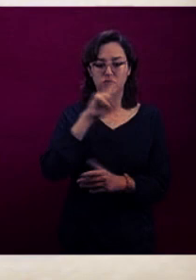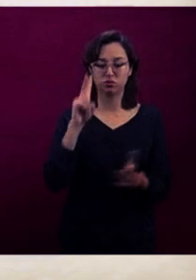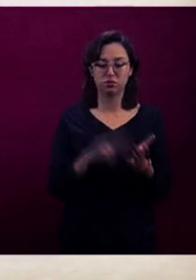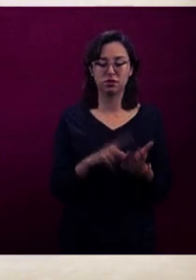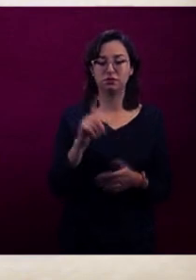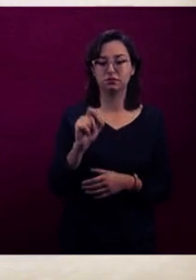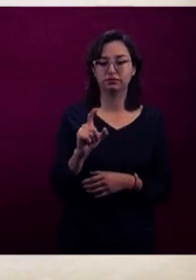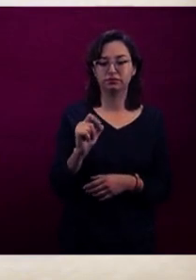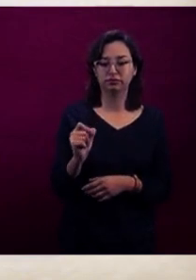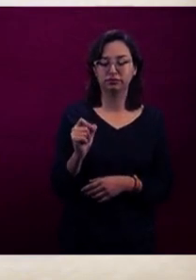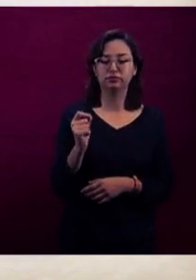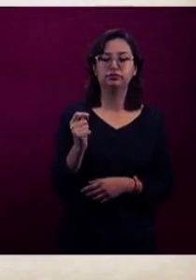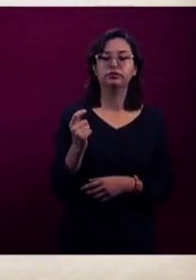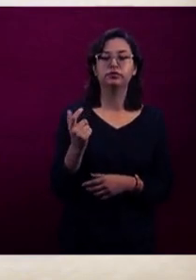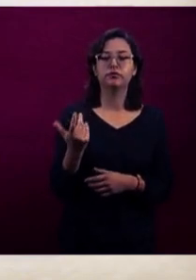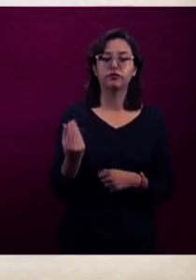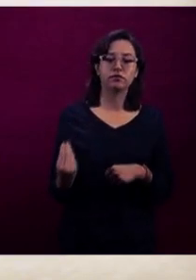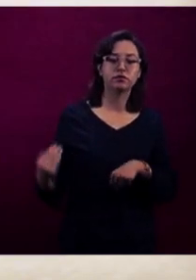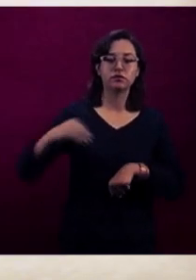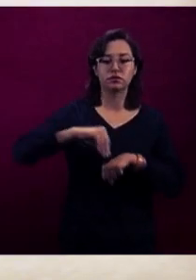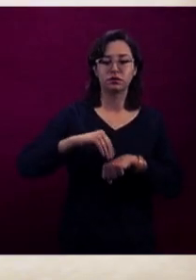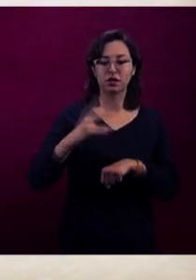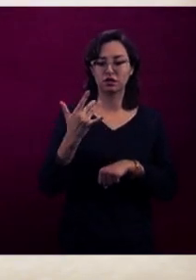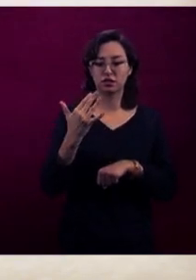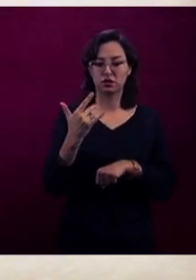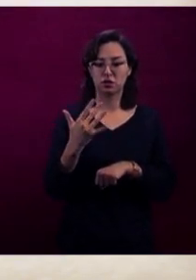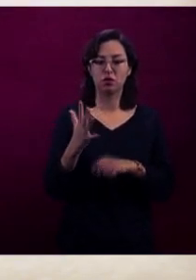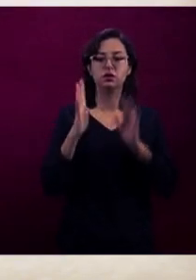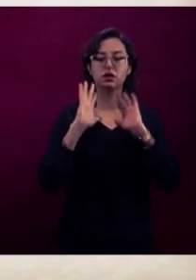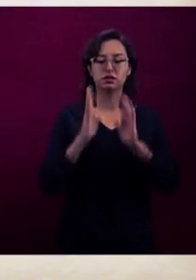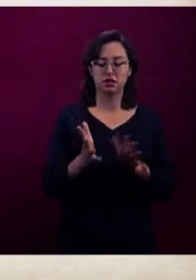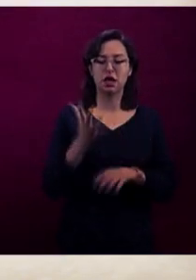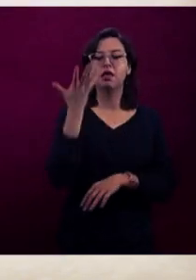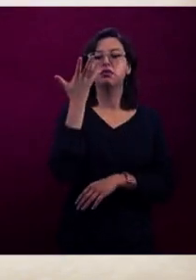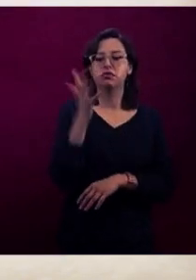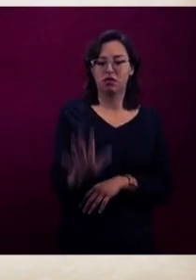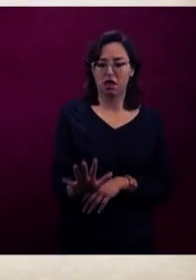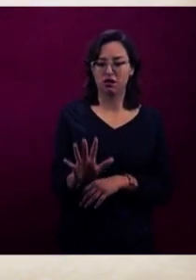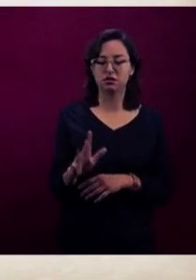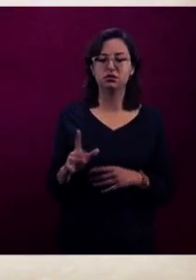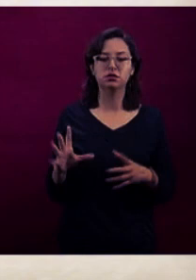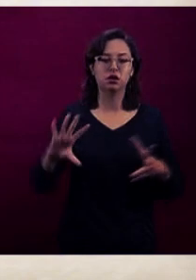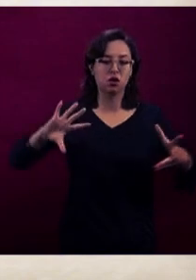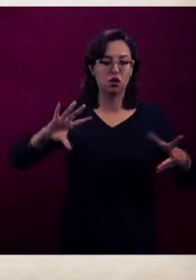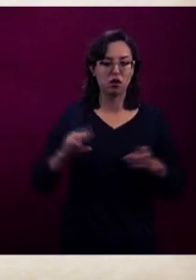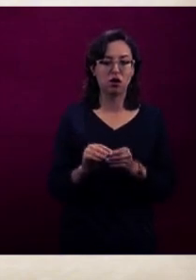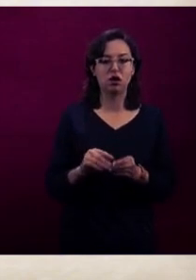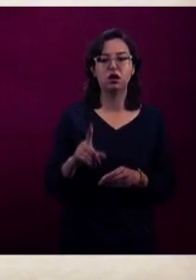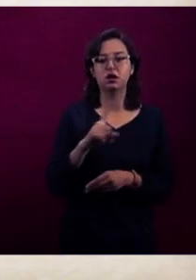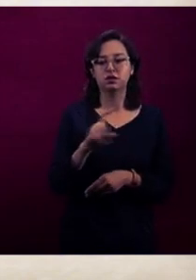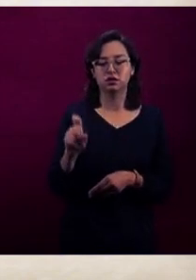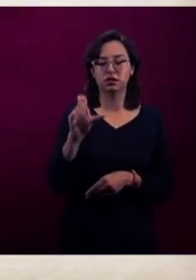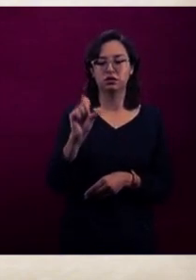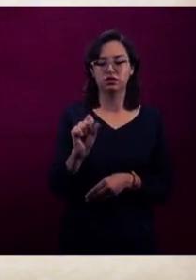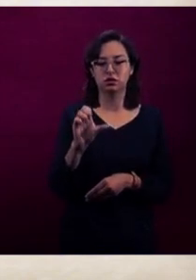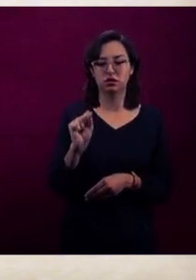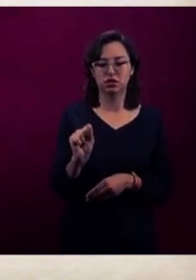coordinaciones que están planteadas para este año, tenemos 10, de manera que llevamos 160.